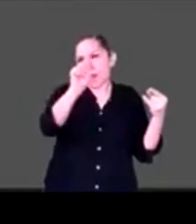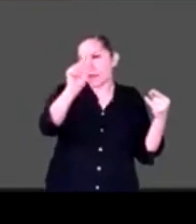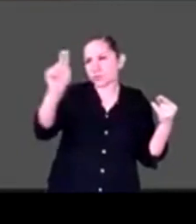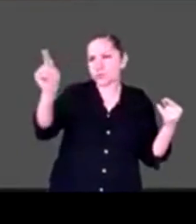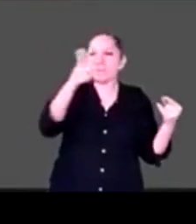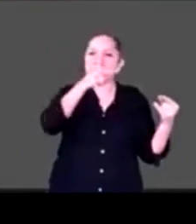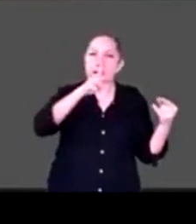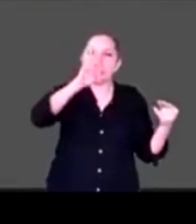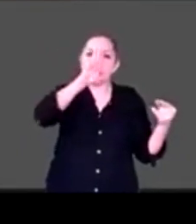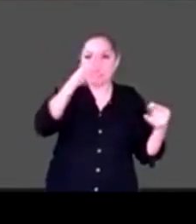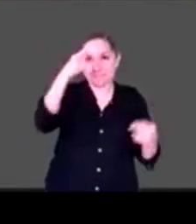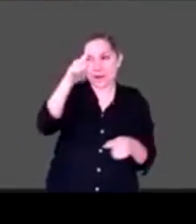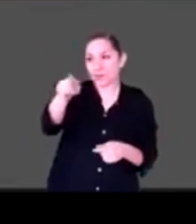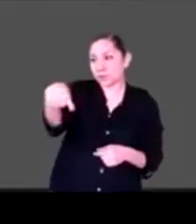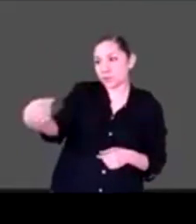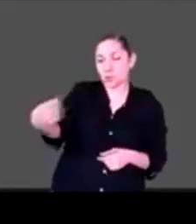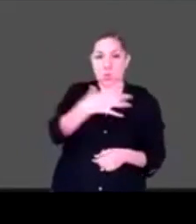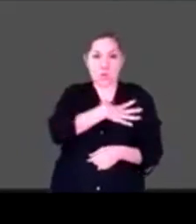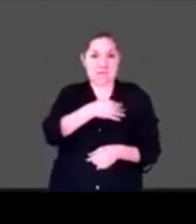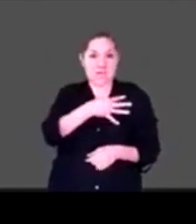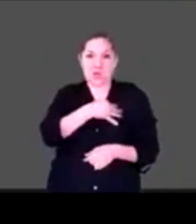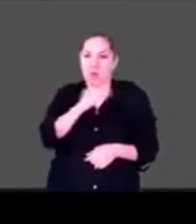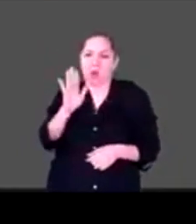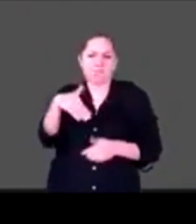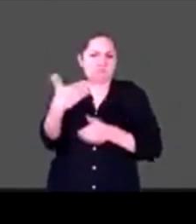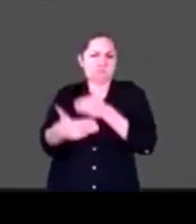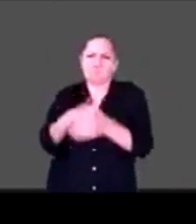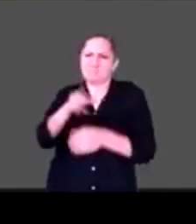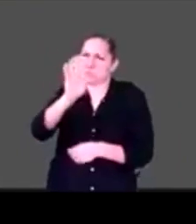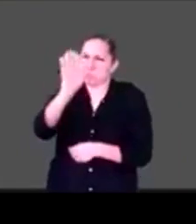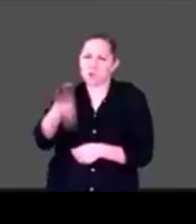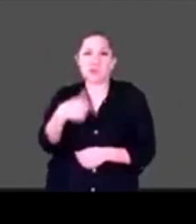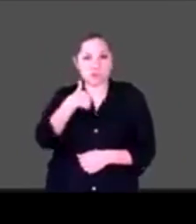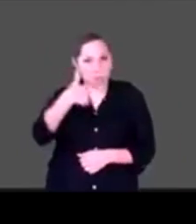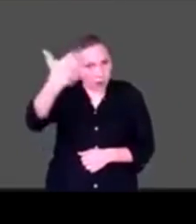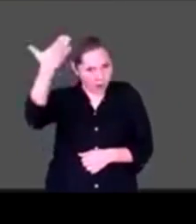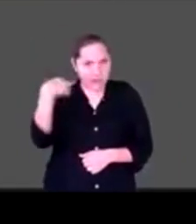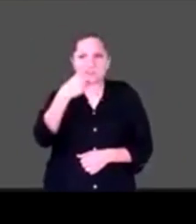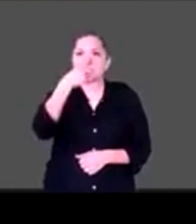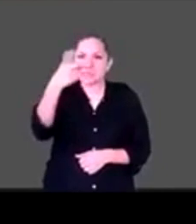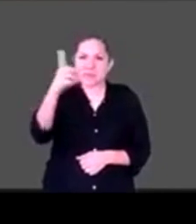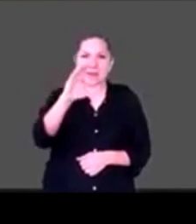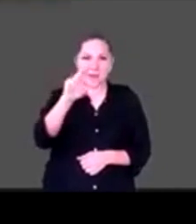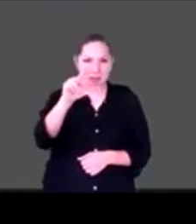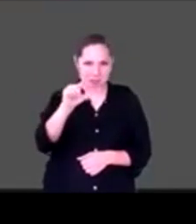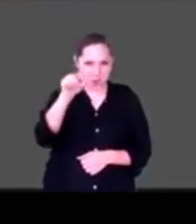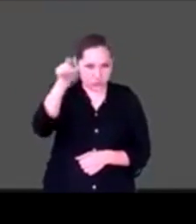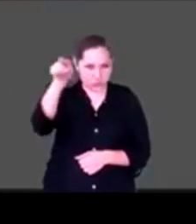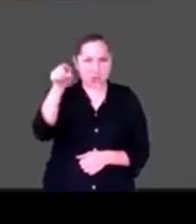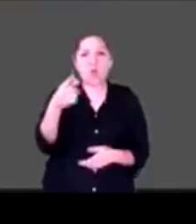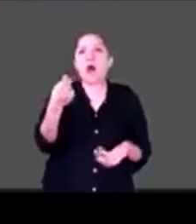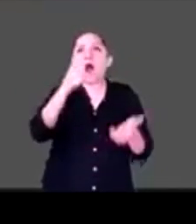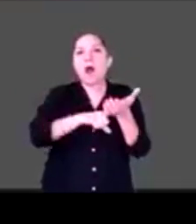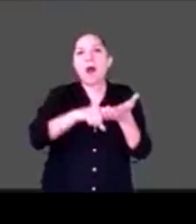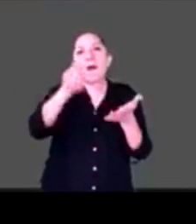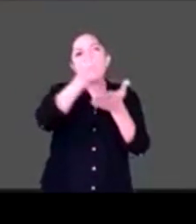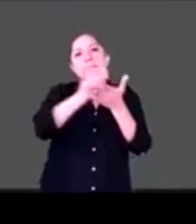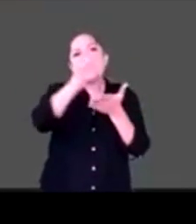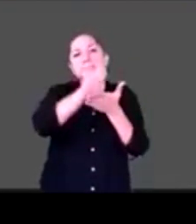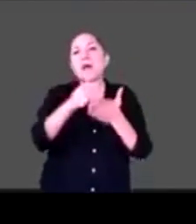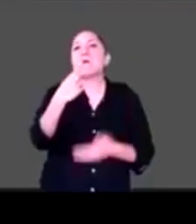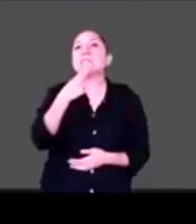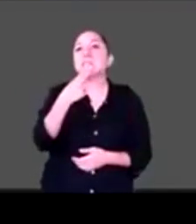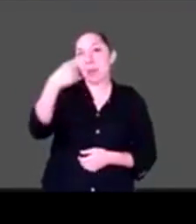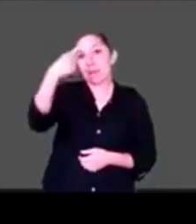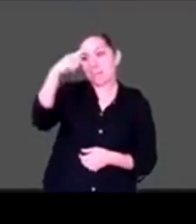Yo lo que le dije a Carlo es quítale la situación terminal. Esa carta a cualquiera. Entonces